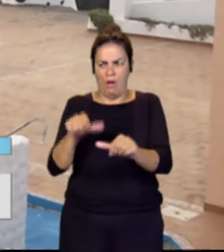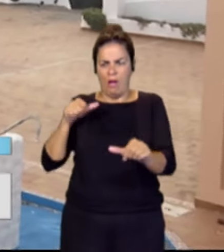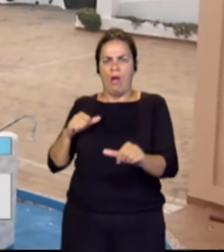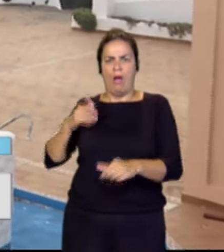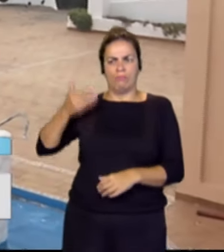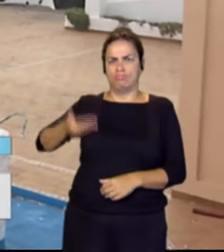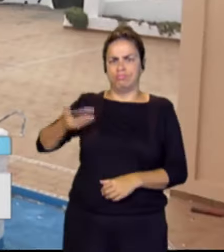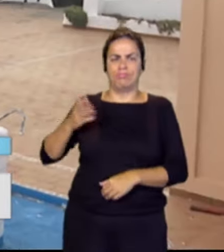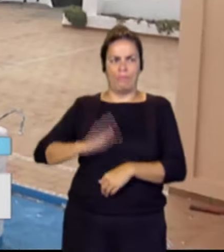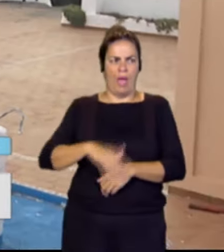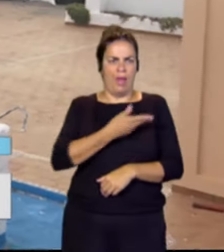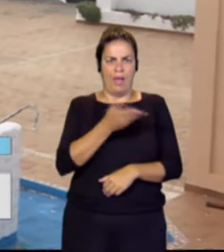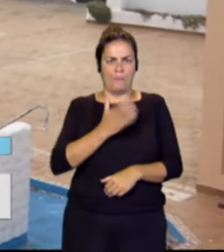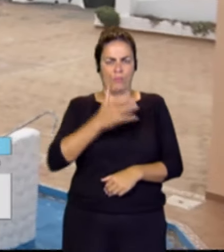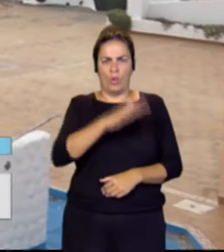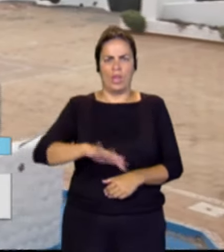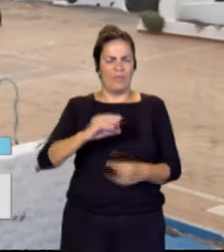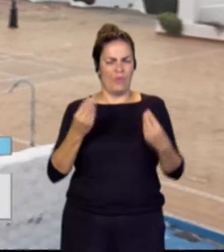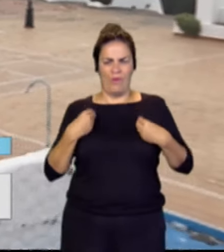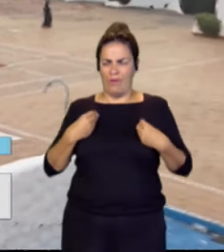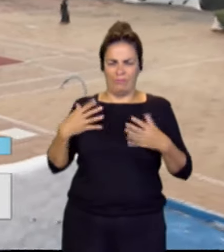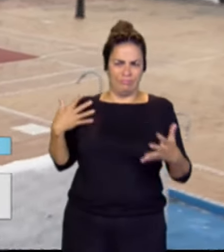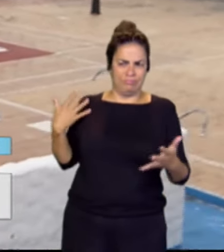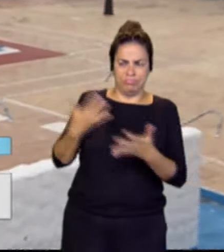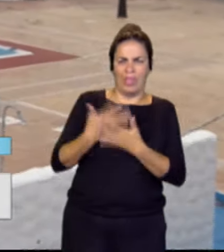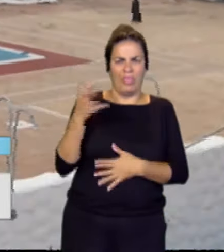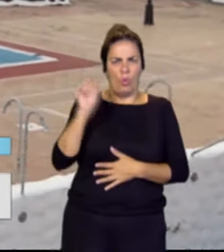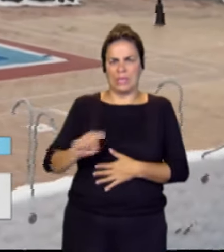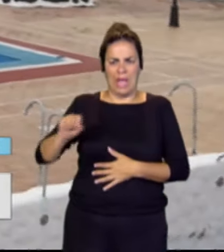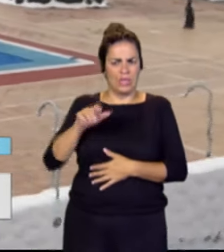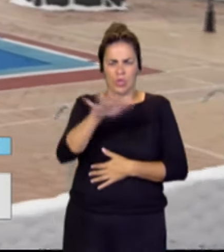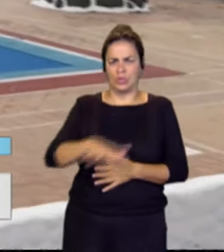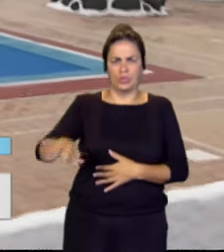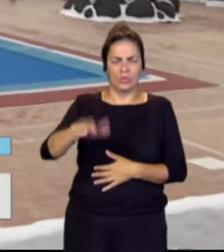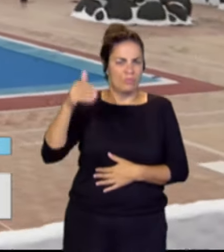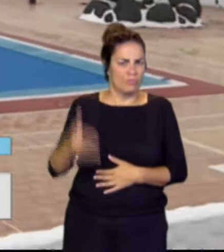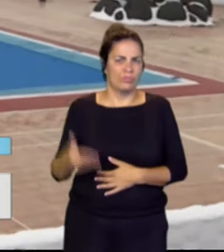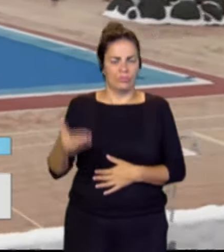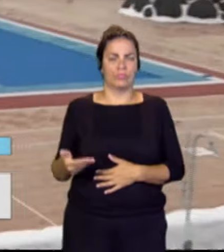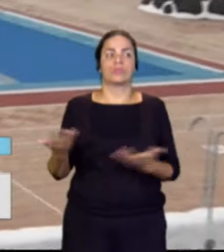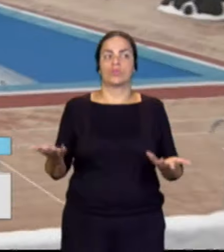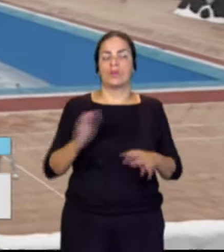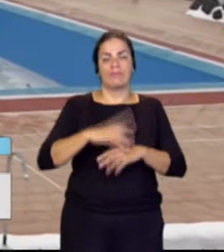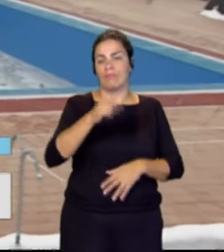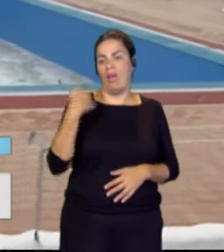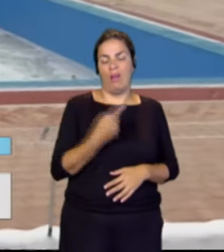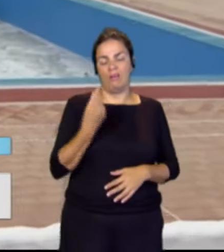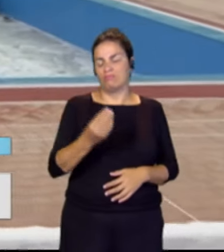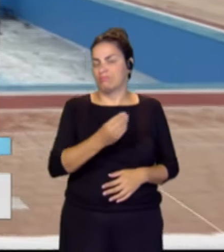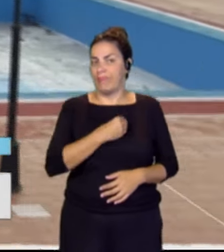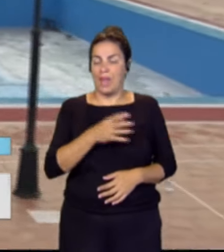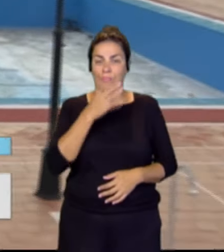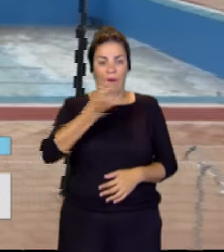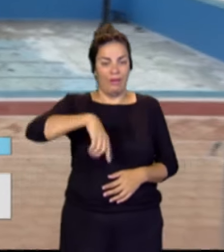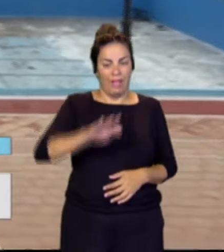para la vida del municipio durante 50 años. Es una pena para todos y todas que hemos crecido